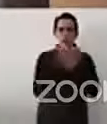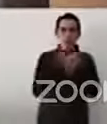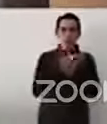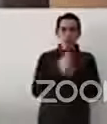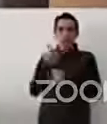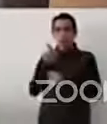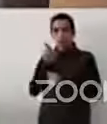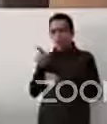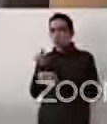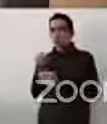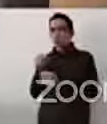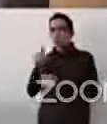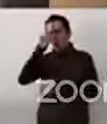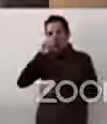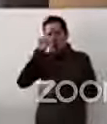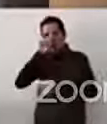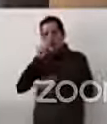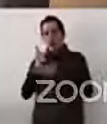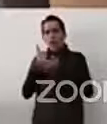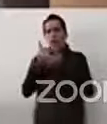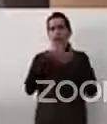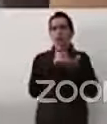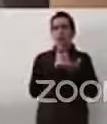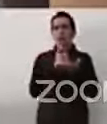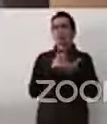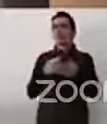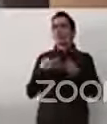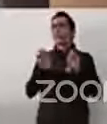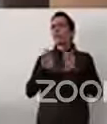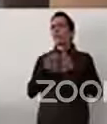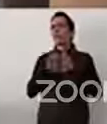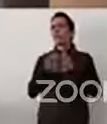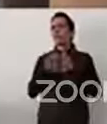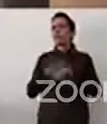frente a estos temas que nos viniste presentando?